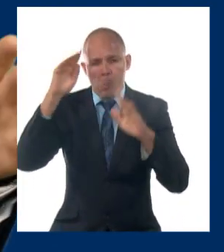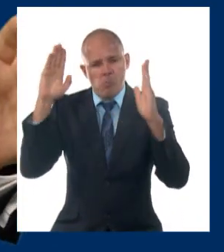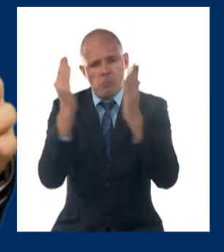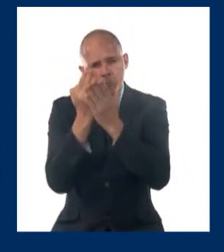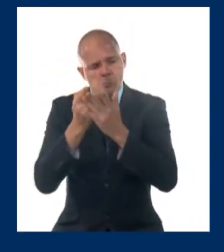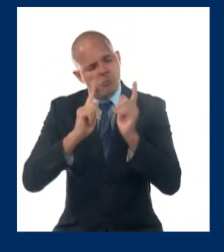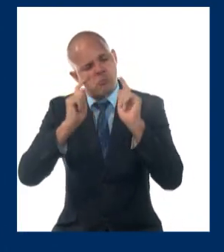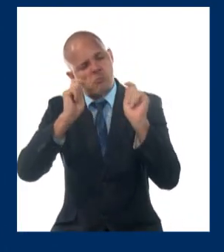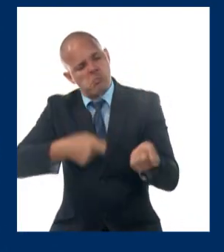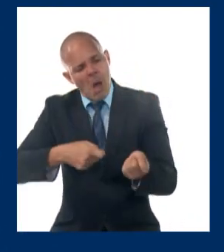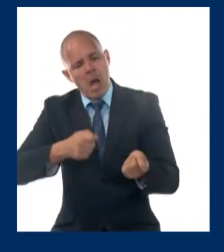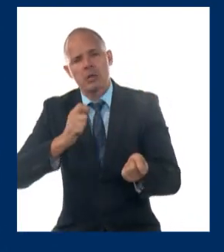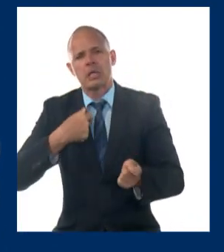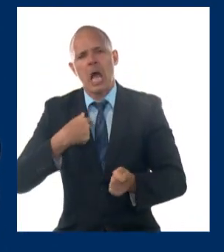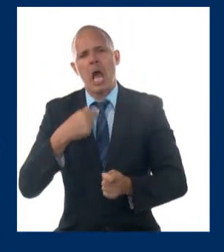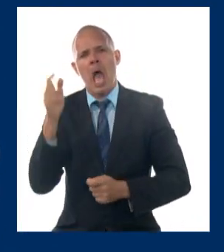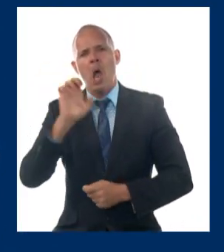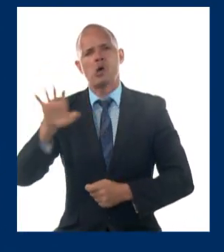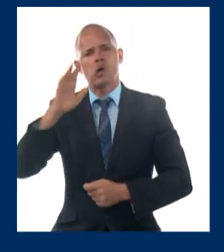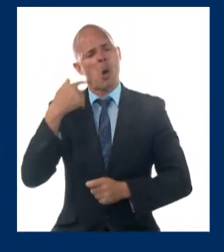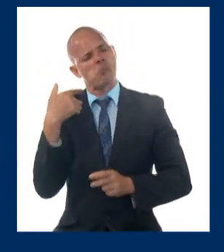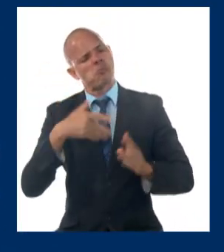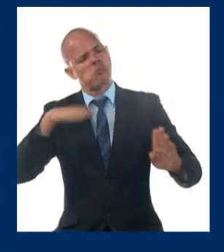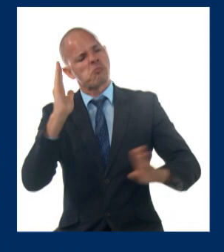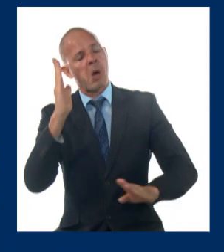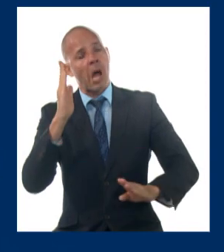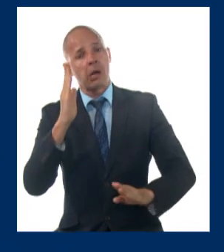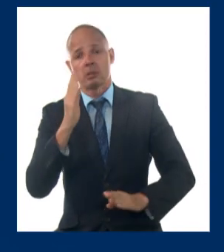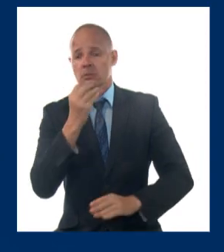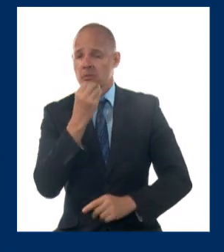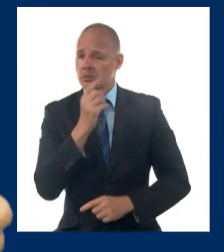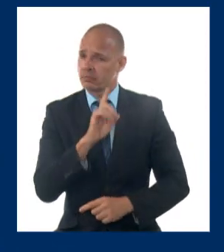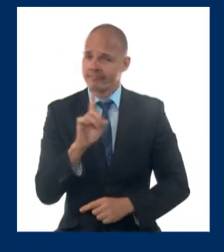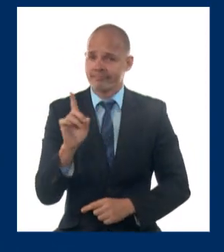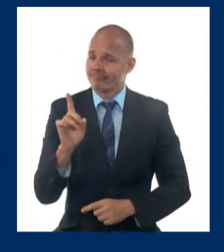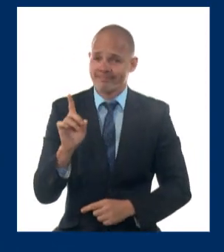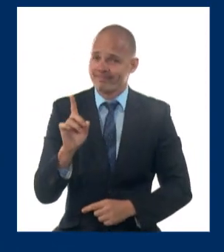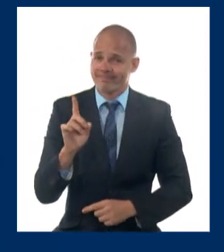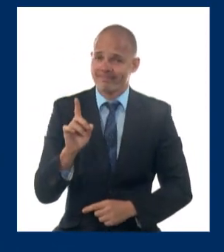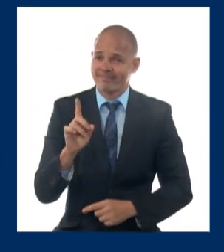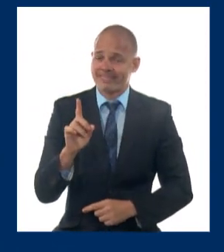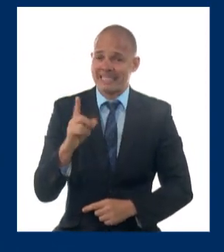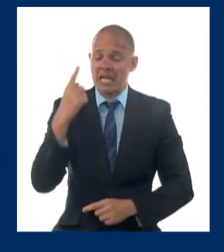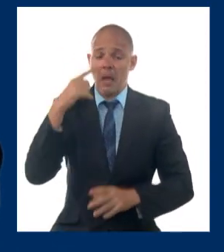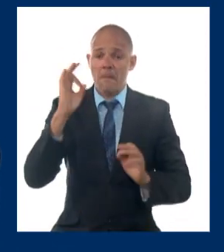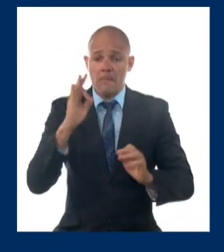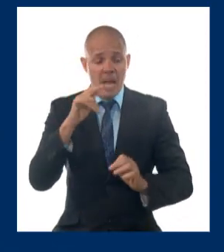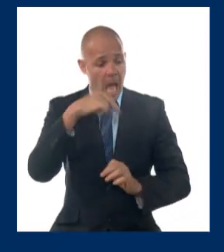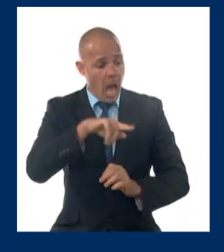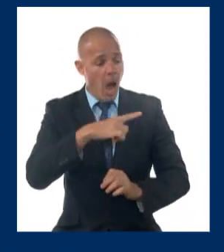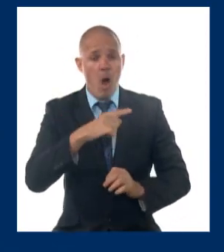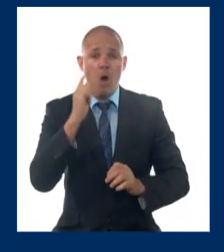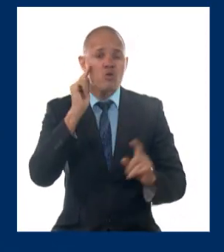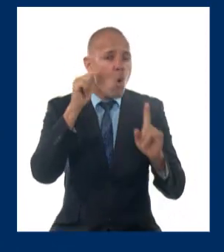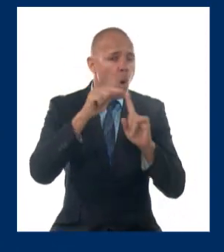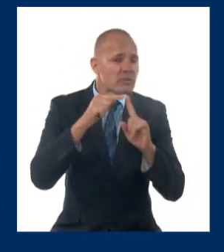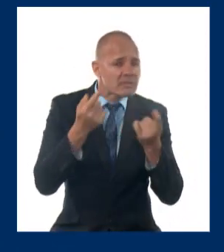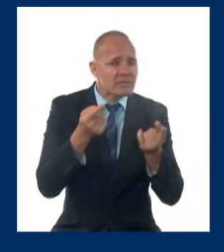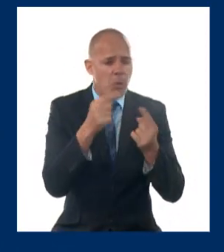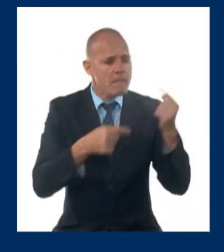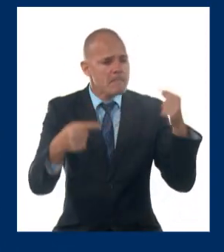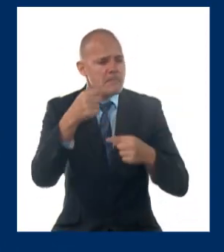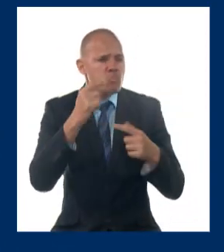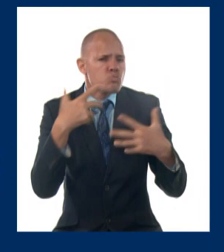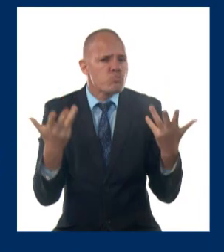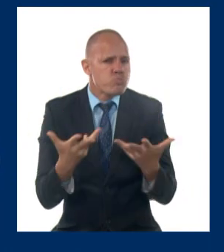europeísta en la relación biregional pretendiendo ignorar las prioridades e intereses de nuestra